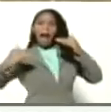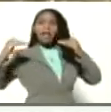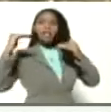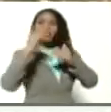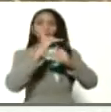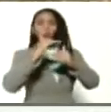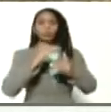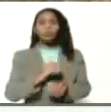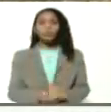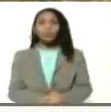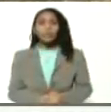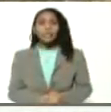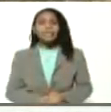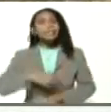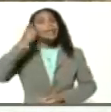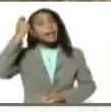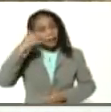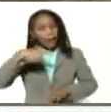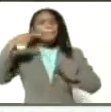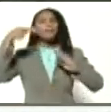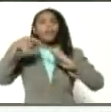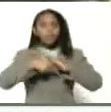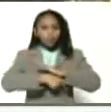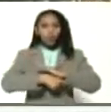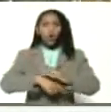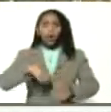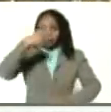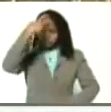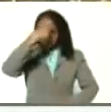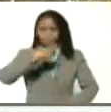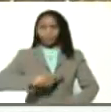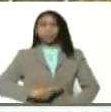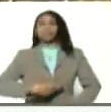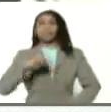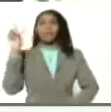moral en alto, que cree profundo en el ser venezolano.